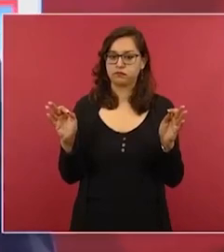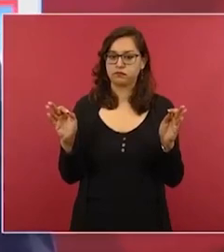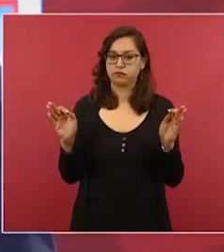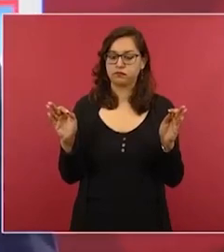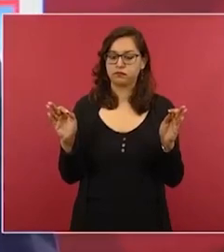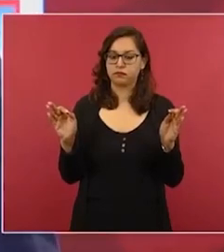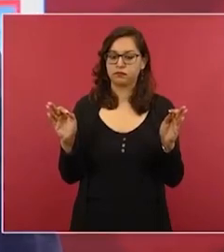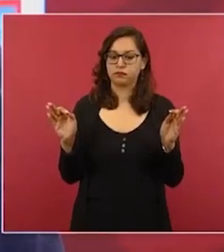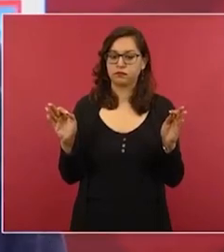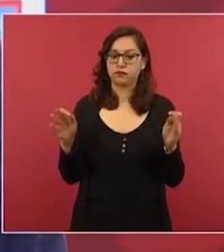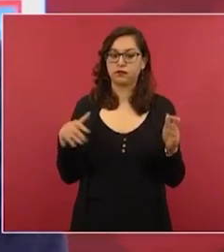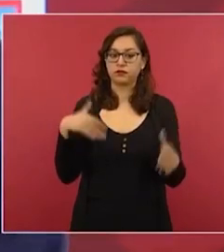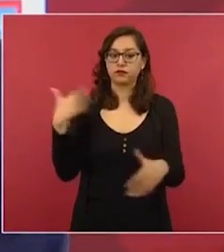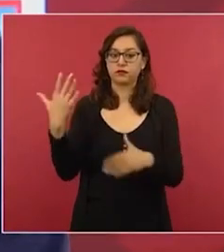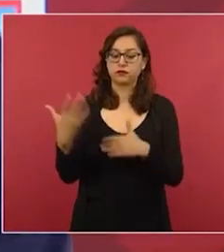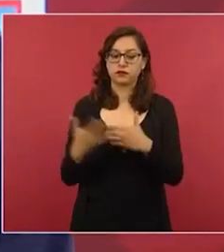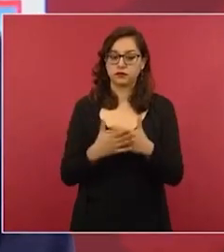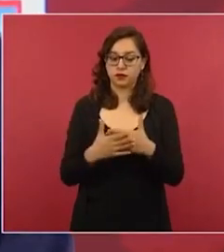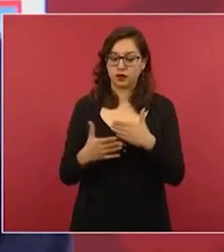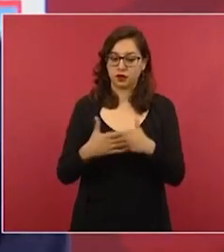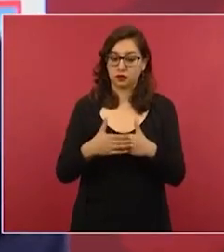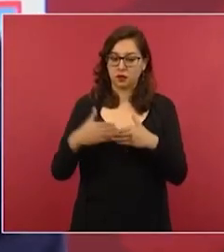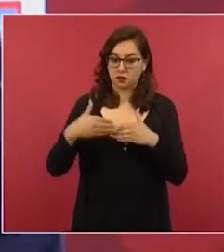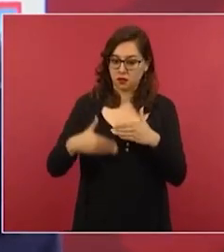el 25%